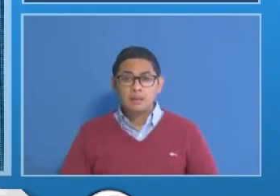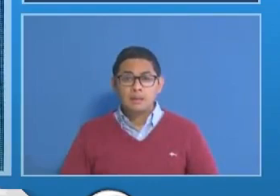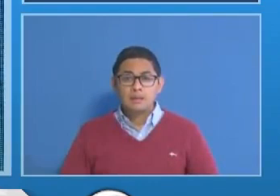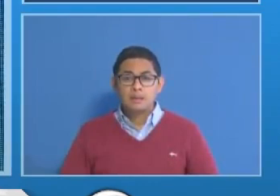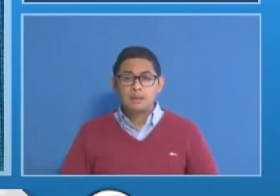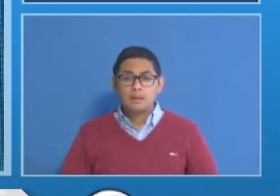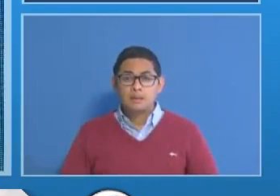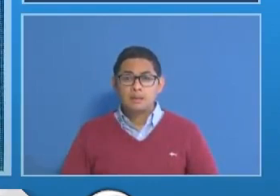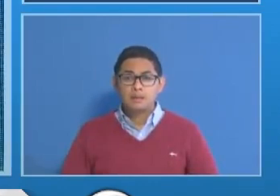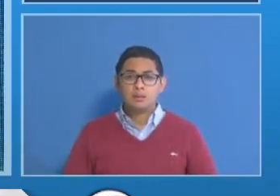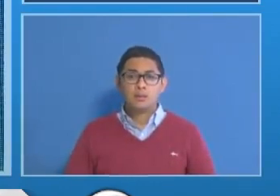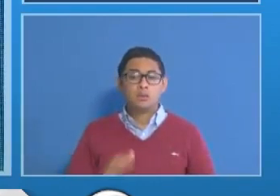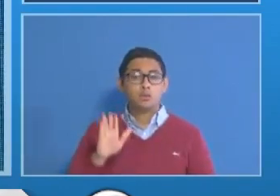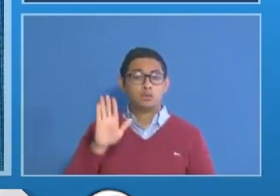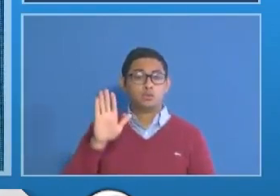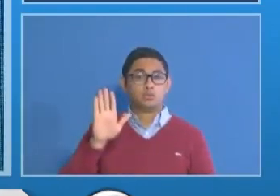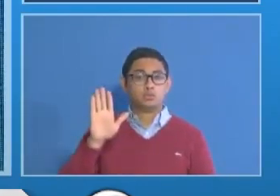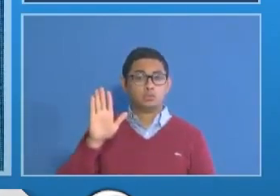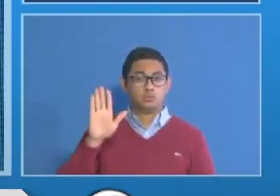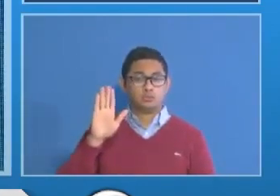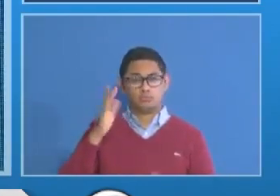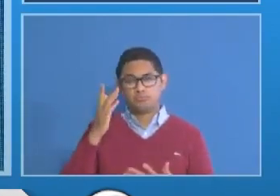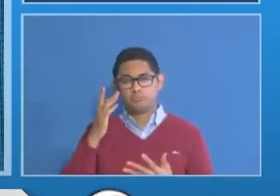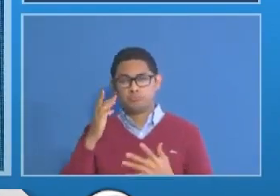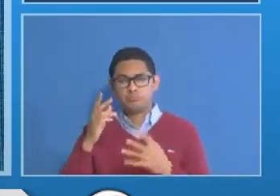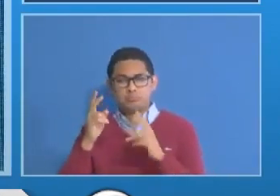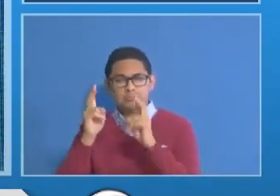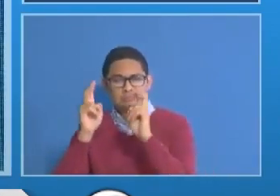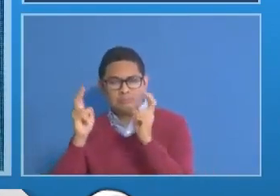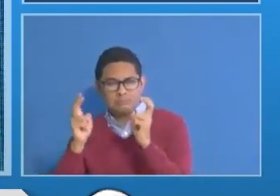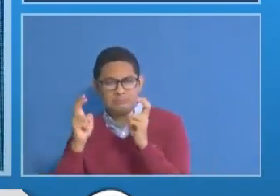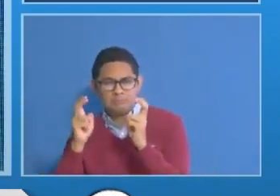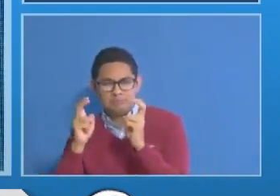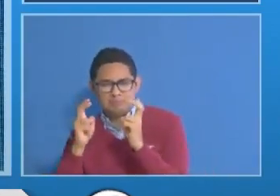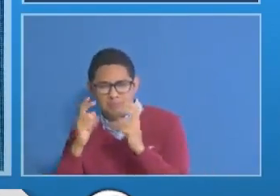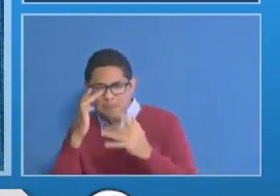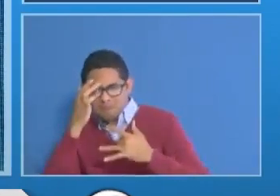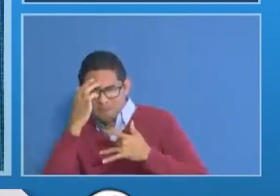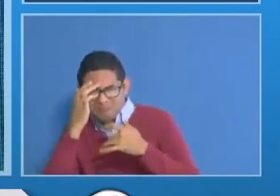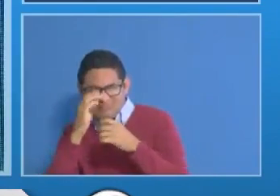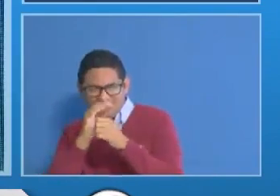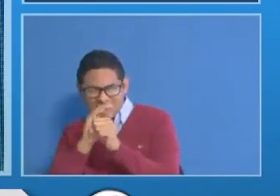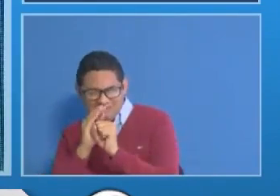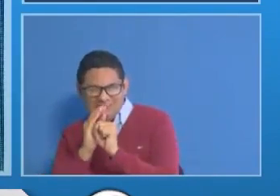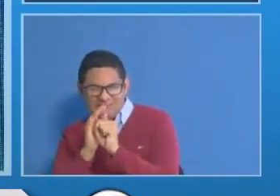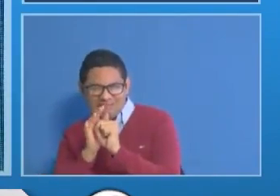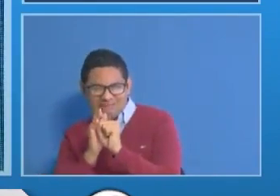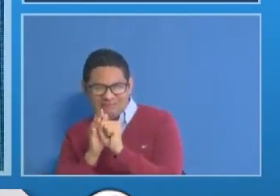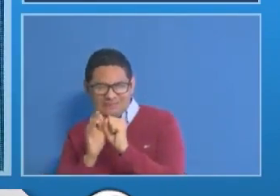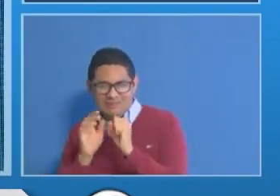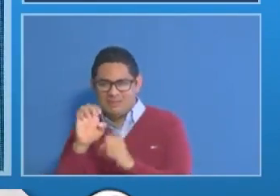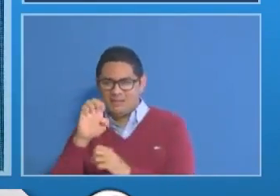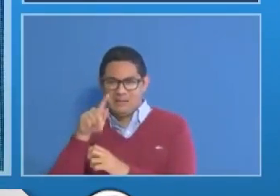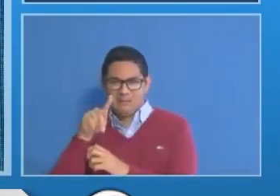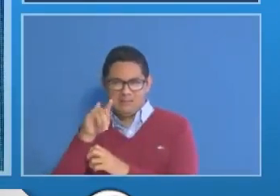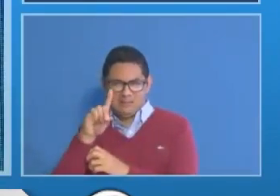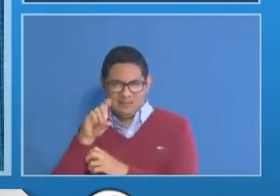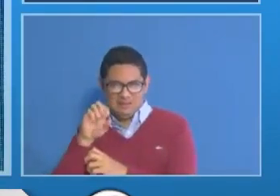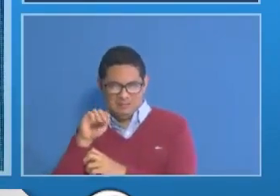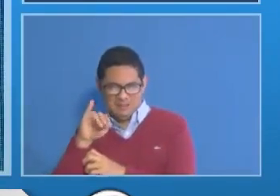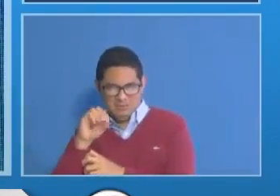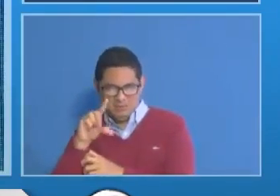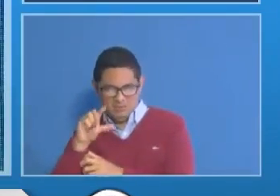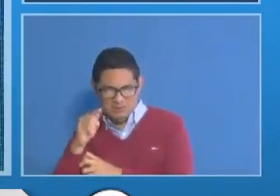punto de vista epidemiológico, nosotros tenemos ahora mismo no solamente dos viceministros